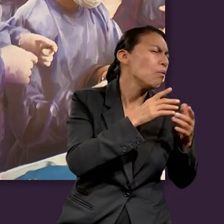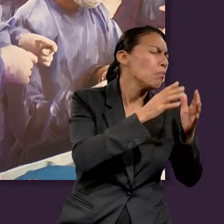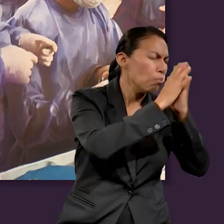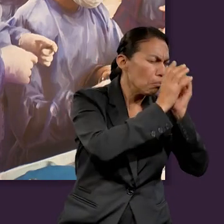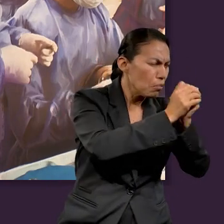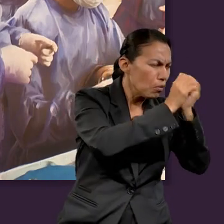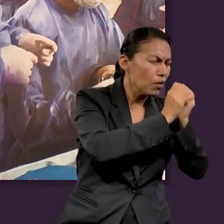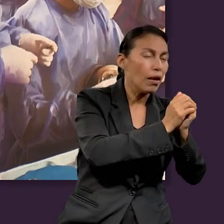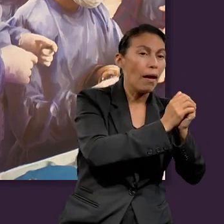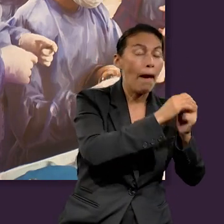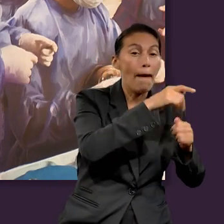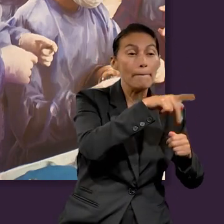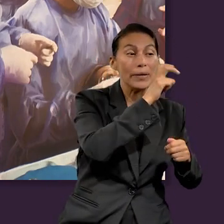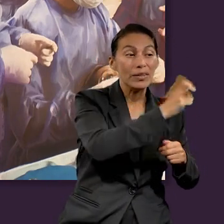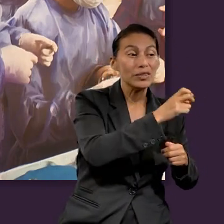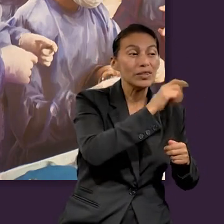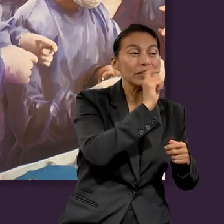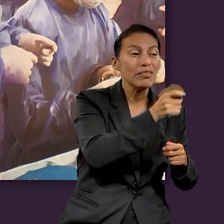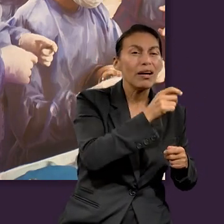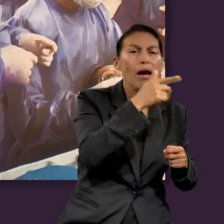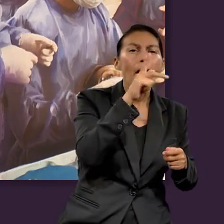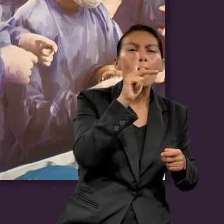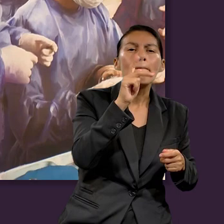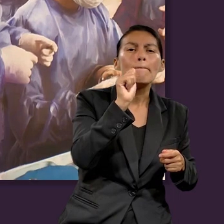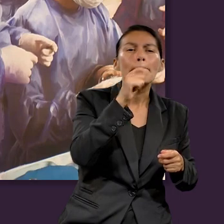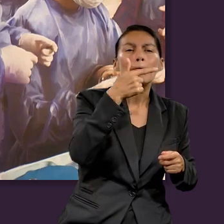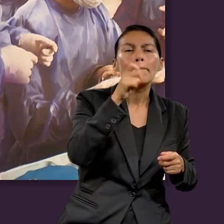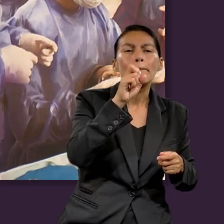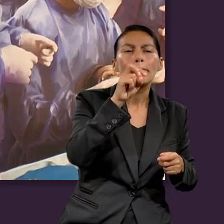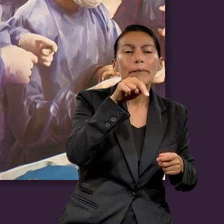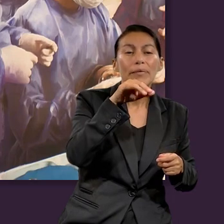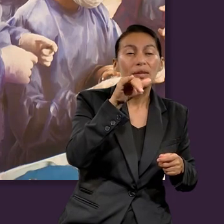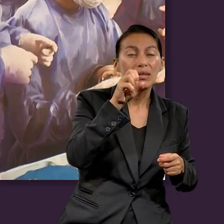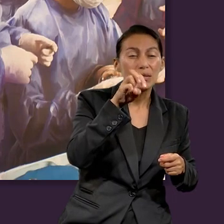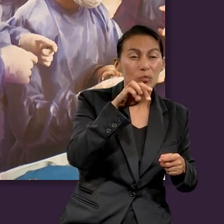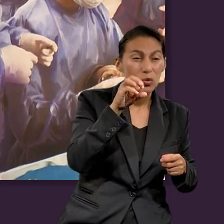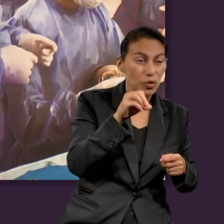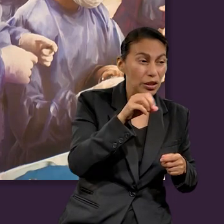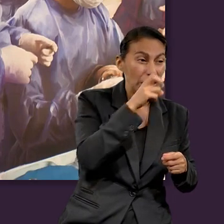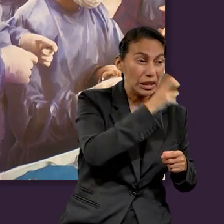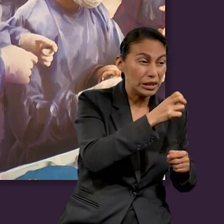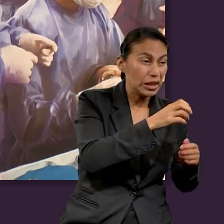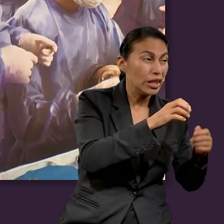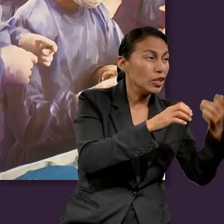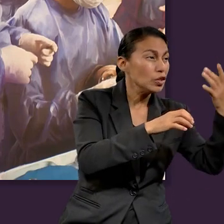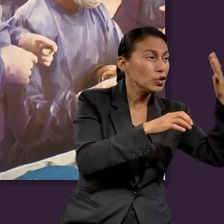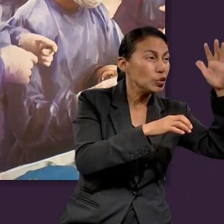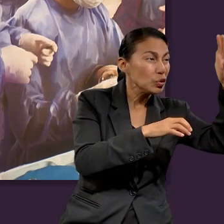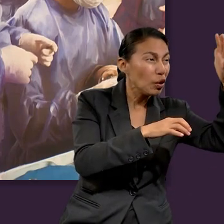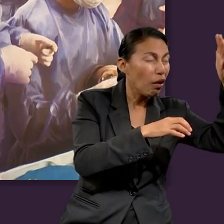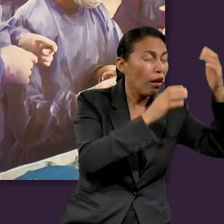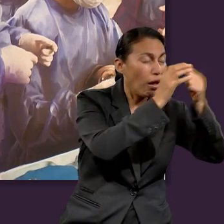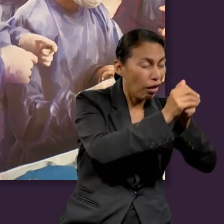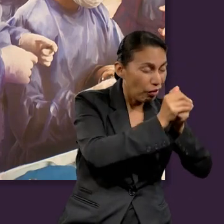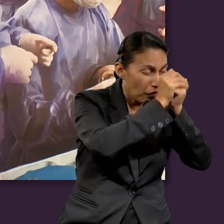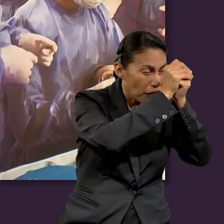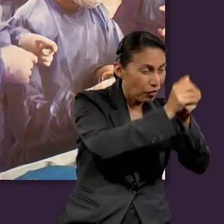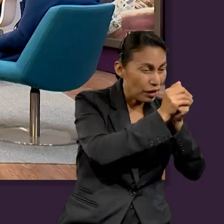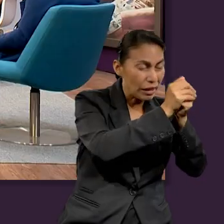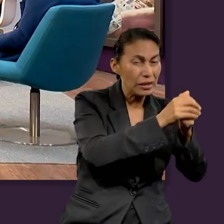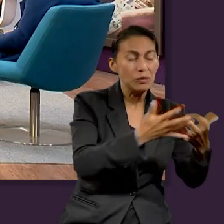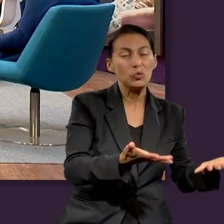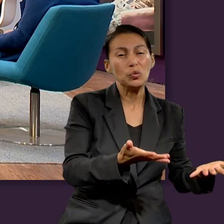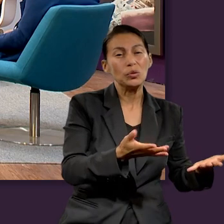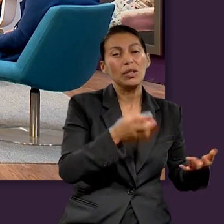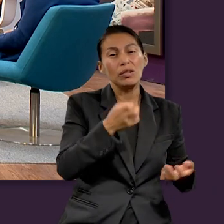que es paganismo. Y también menciona que después se relaciona con el nombre del Dios Sol. Y así va